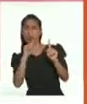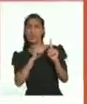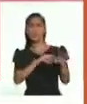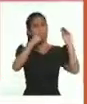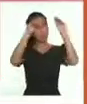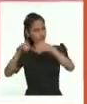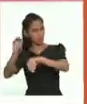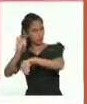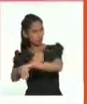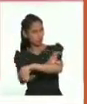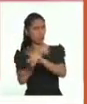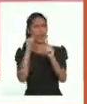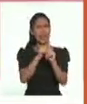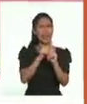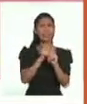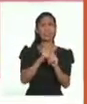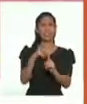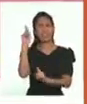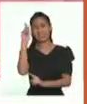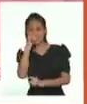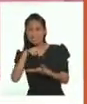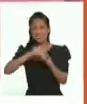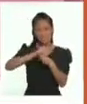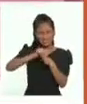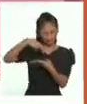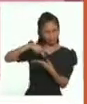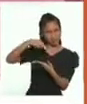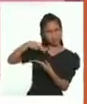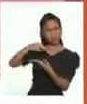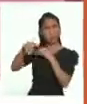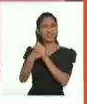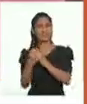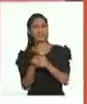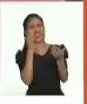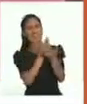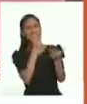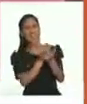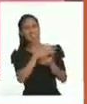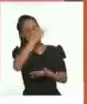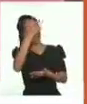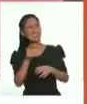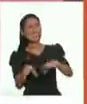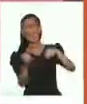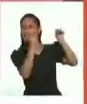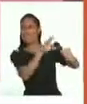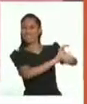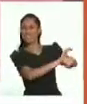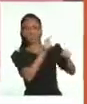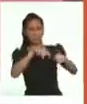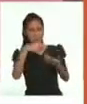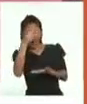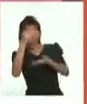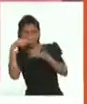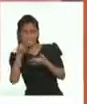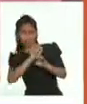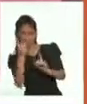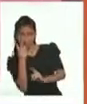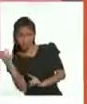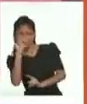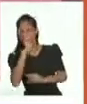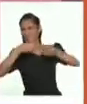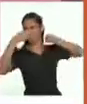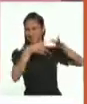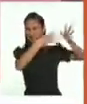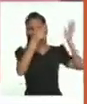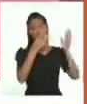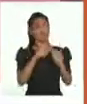venido de la costa. A ella le costó mucho hacer los pasos de la danza. Todos comenzaron a molestarla y a decirle que se regresara a la costa si no aprendía a bailar la danza de las